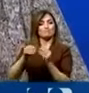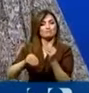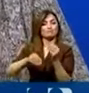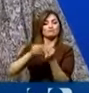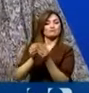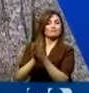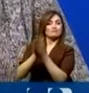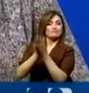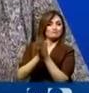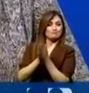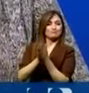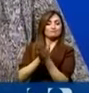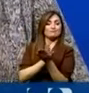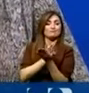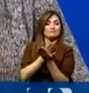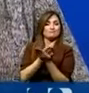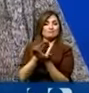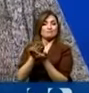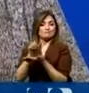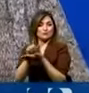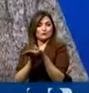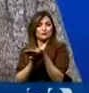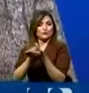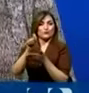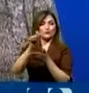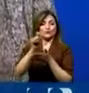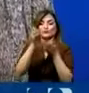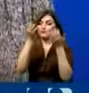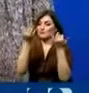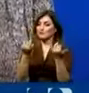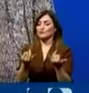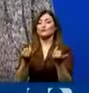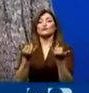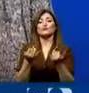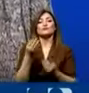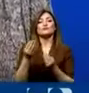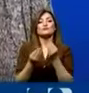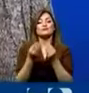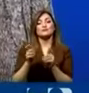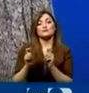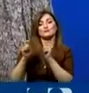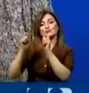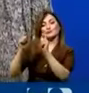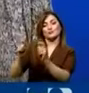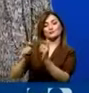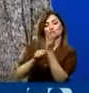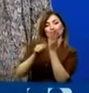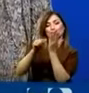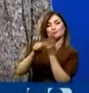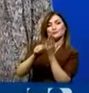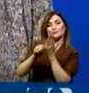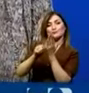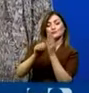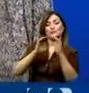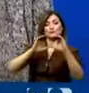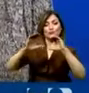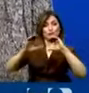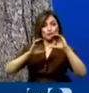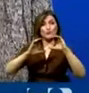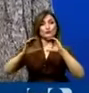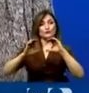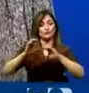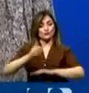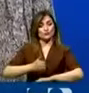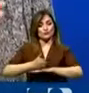solicitó está presentado y aprobado. En este momento está en las manos del Ministerio de Telecomunicaciones la